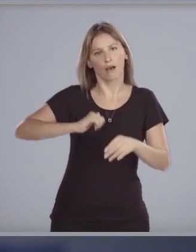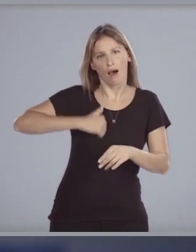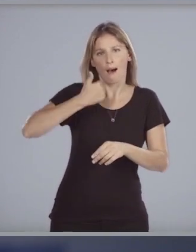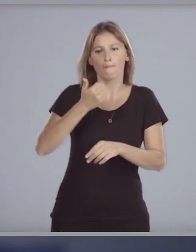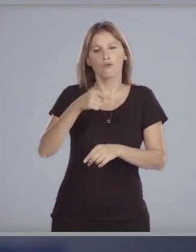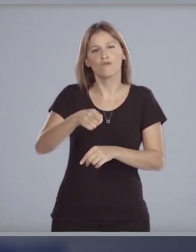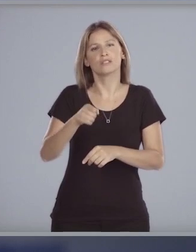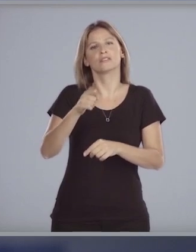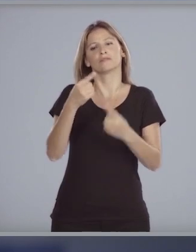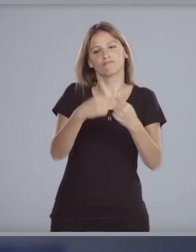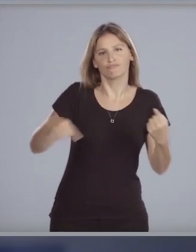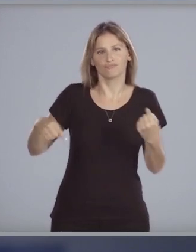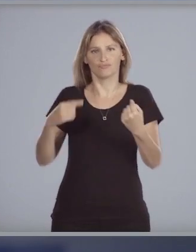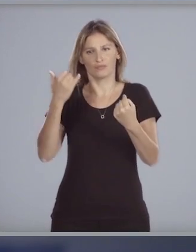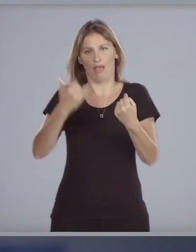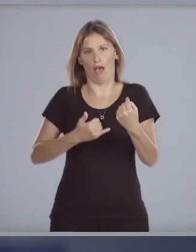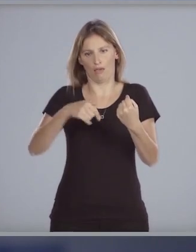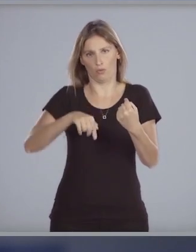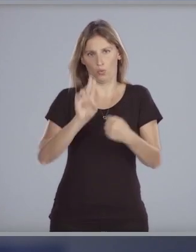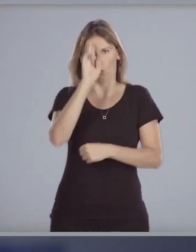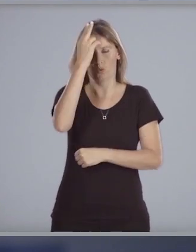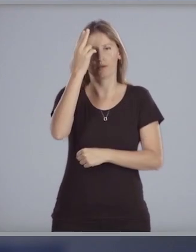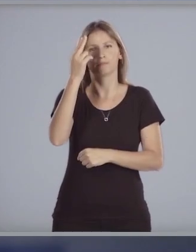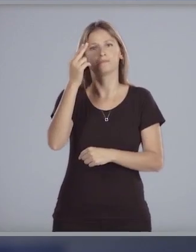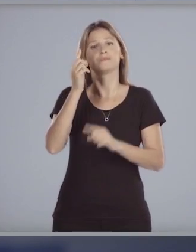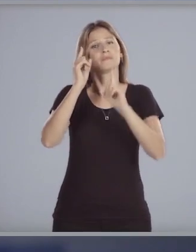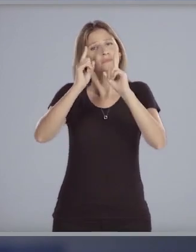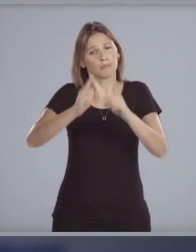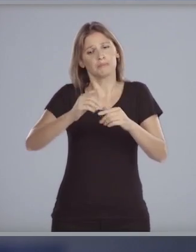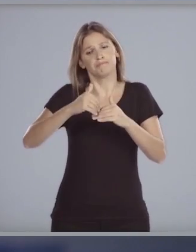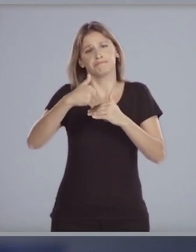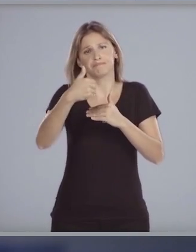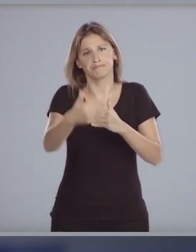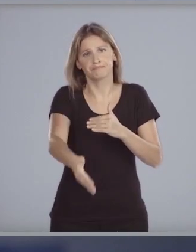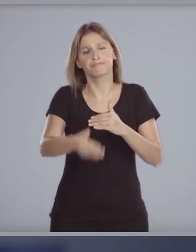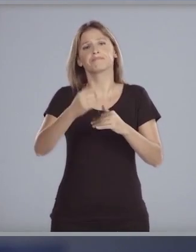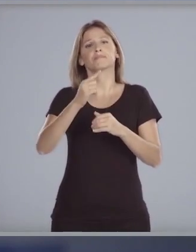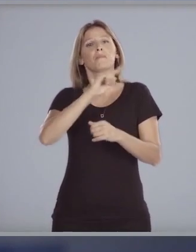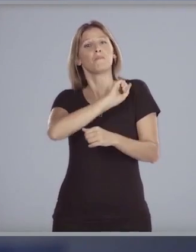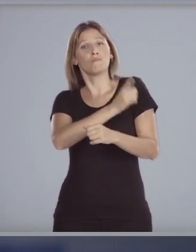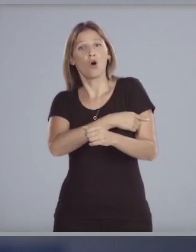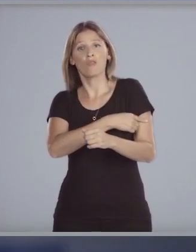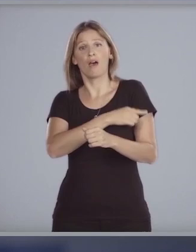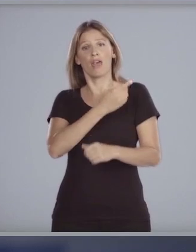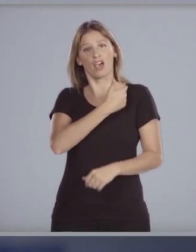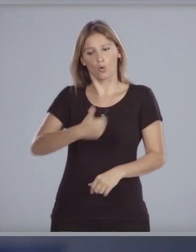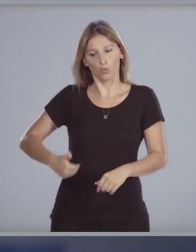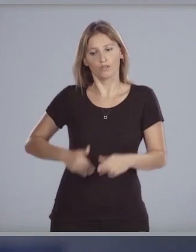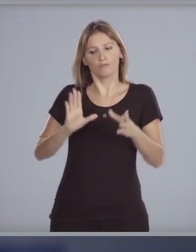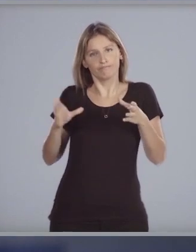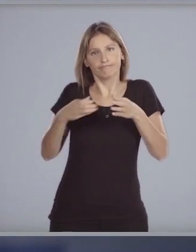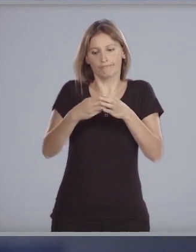aprovechamiento de los recursos disponibles a cuyo efecto entonces el poder ejecutivo